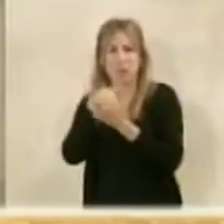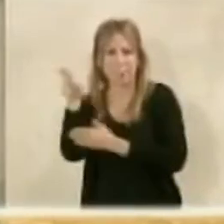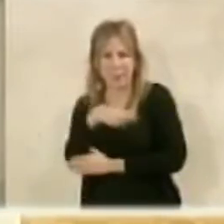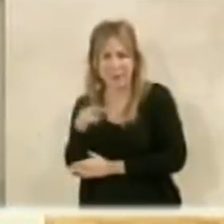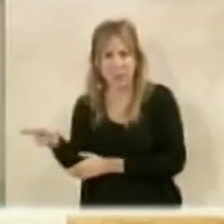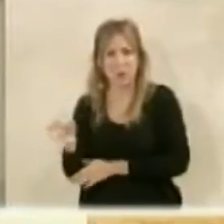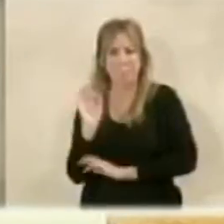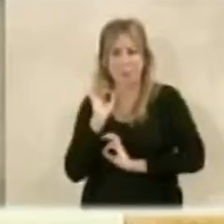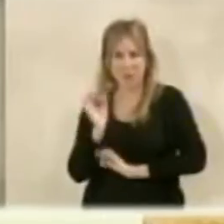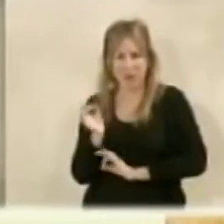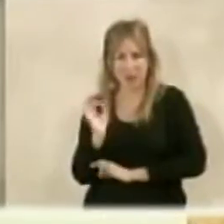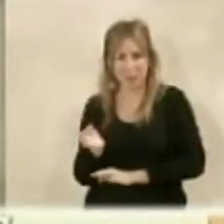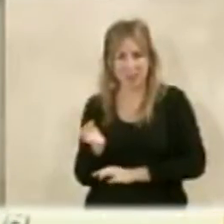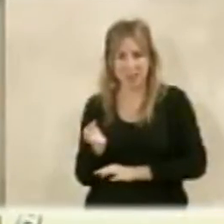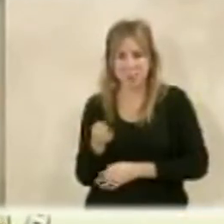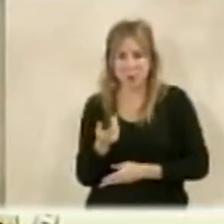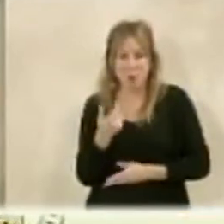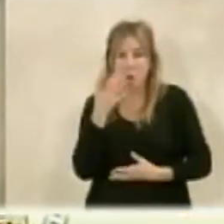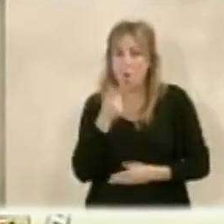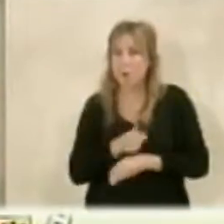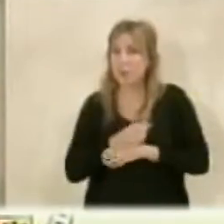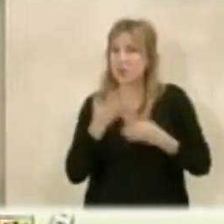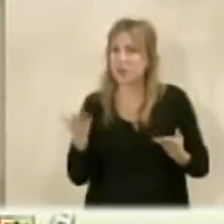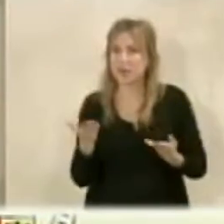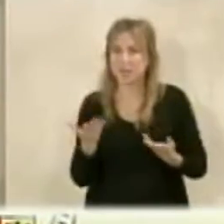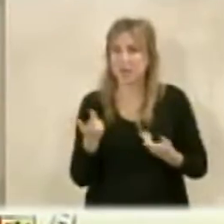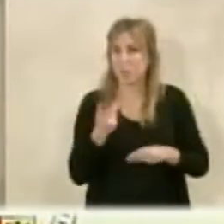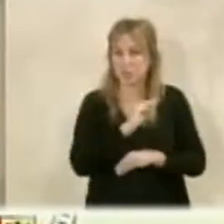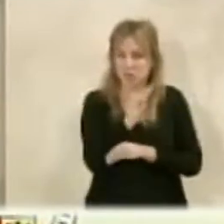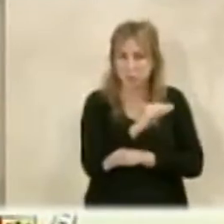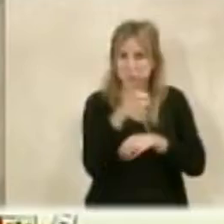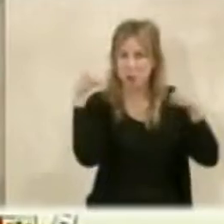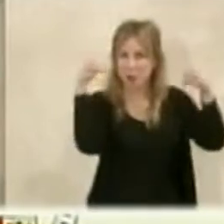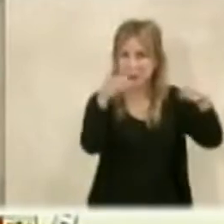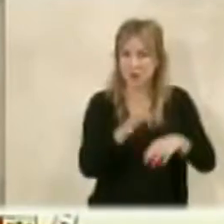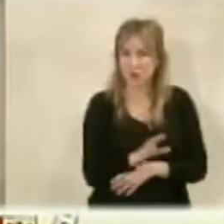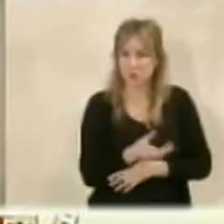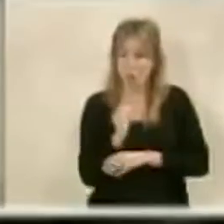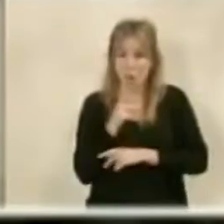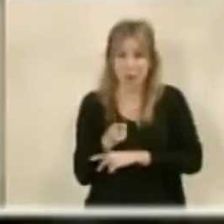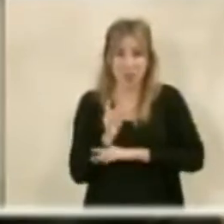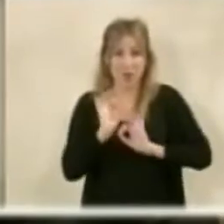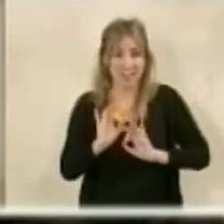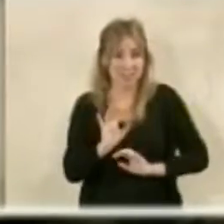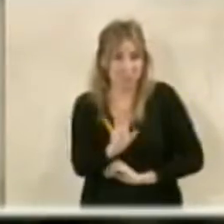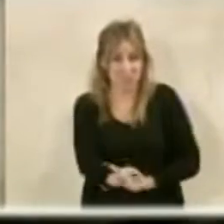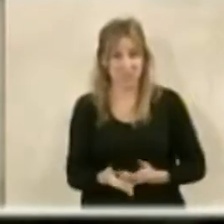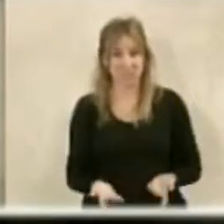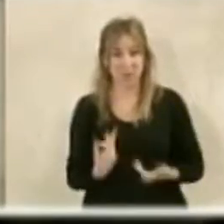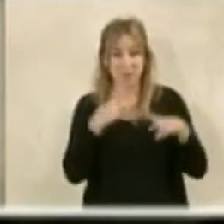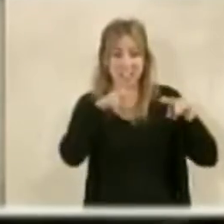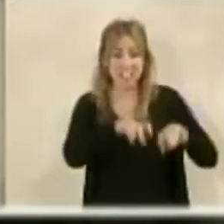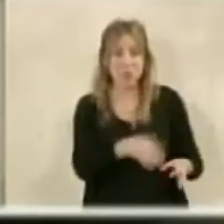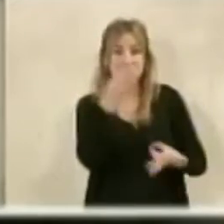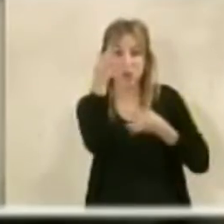dicho él. Pero que la obligación es conservarlo y ponerlo en valor, iluminarlo y demás, sí. Y que además el estudio de detalle